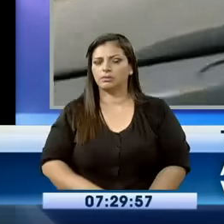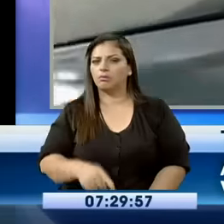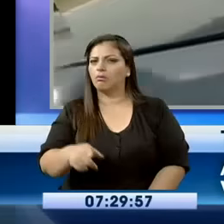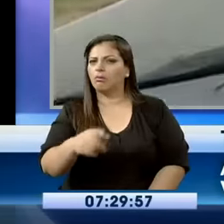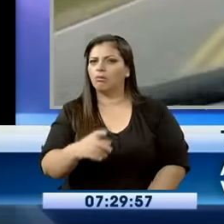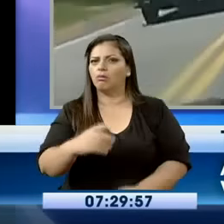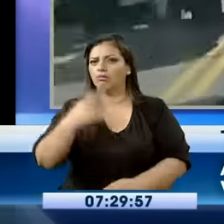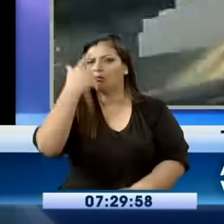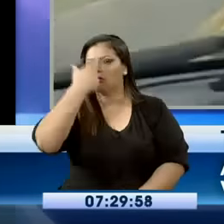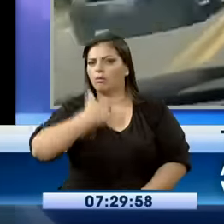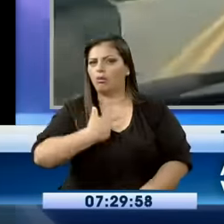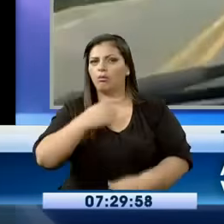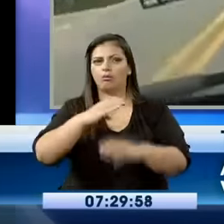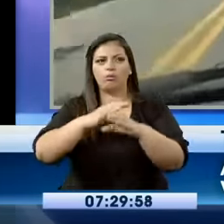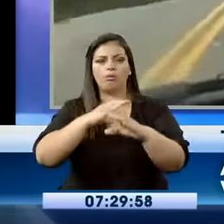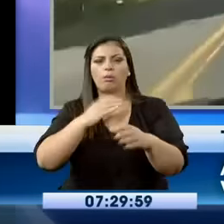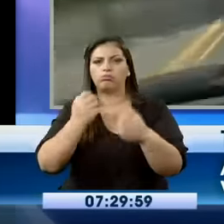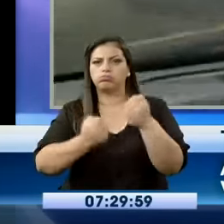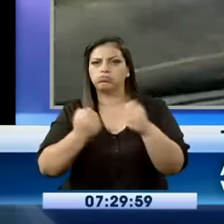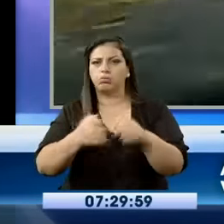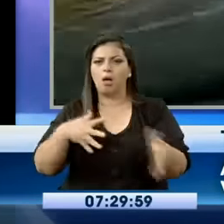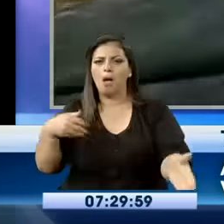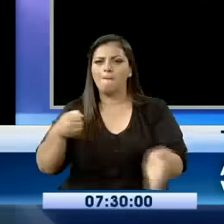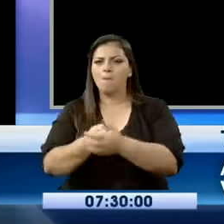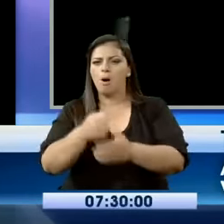15 años por haber asesinado?